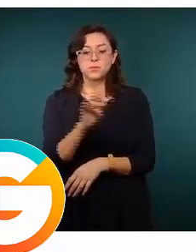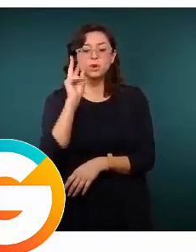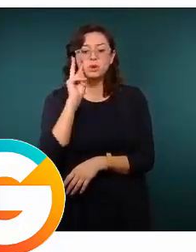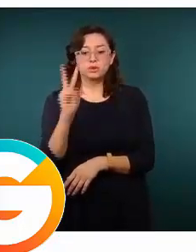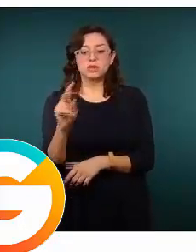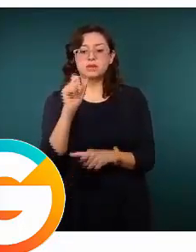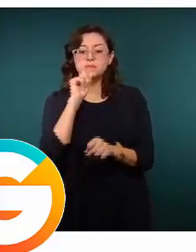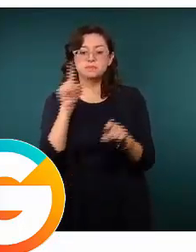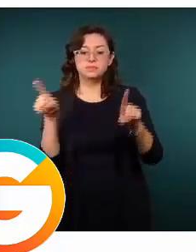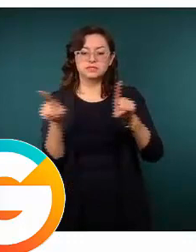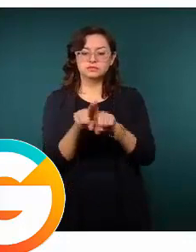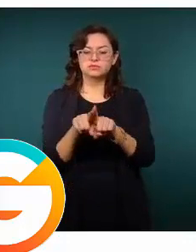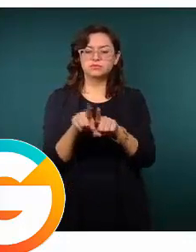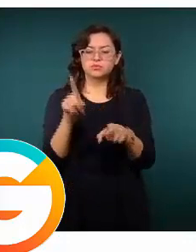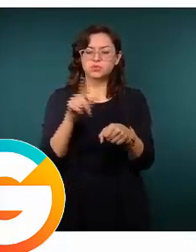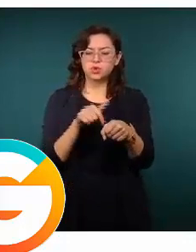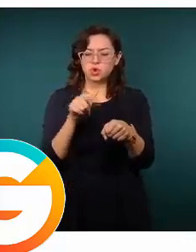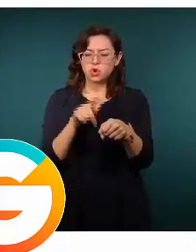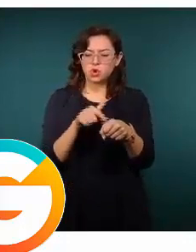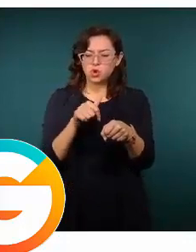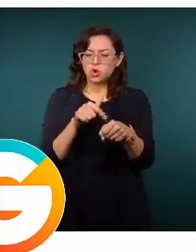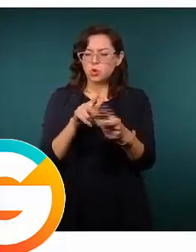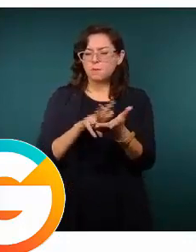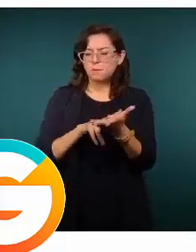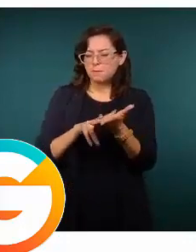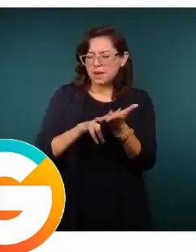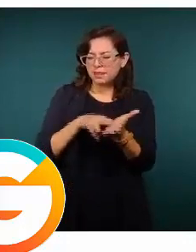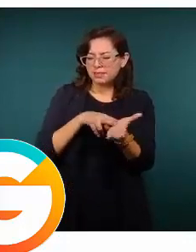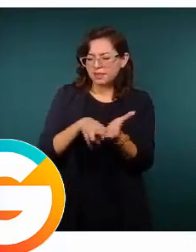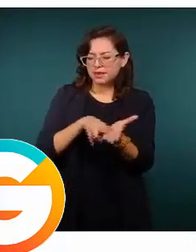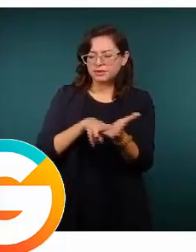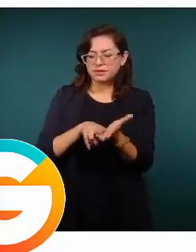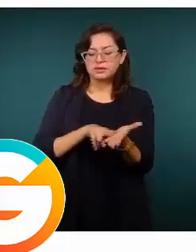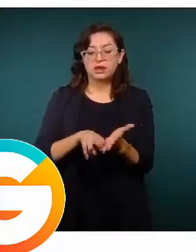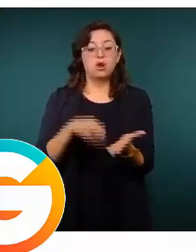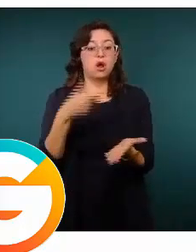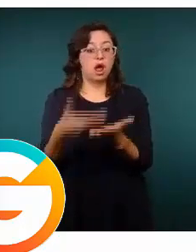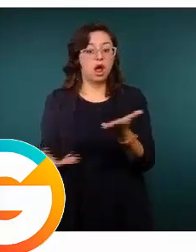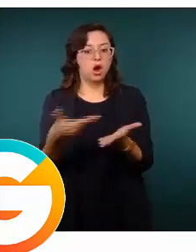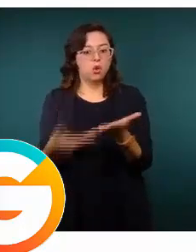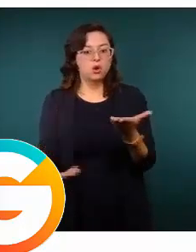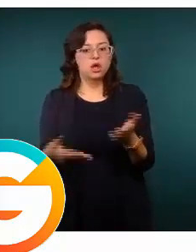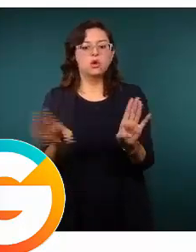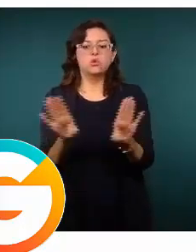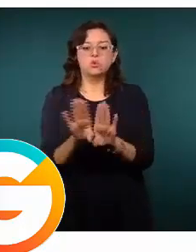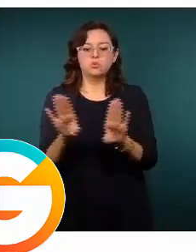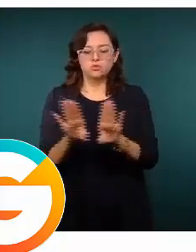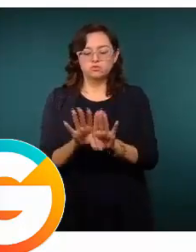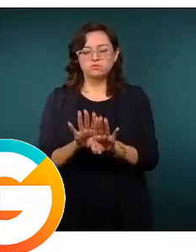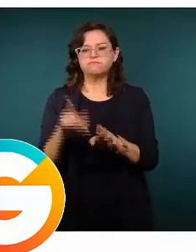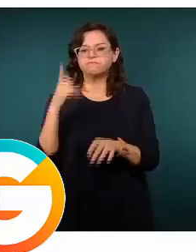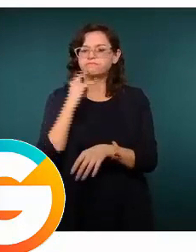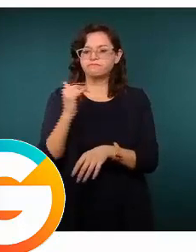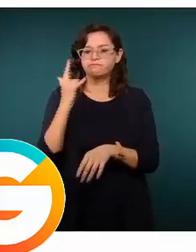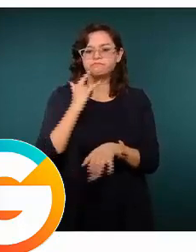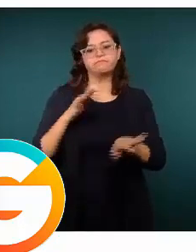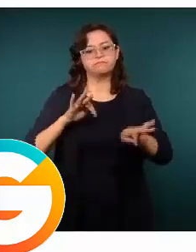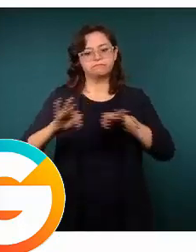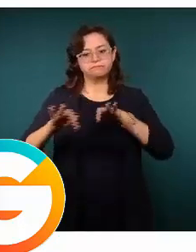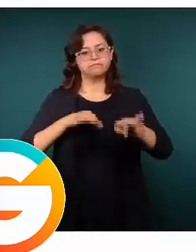en verde o en negro que está viendo la tendencia actual en base al trabajo que se está realizando